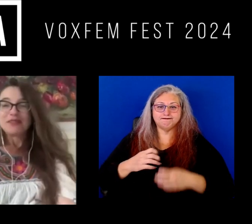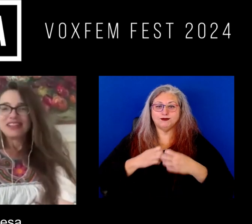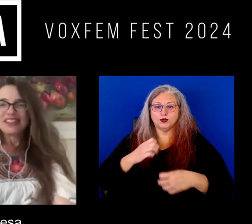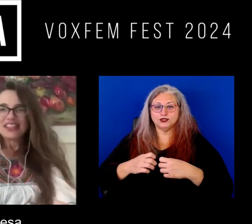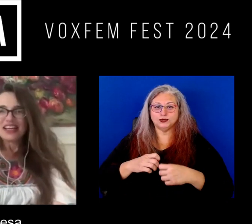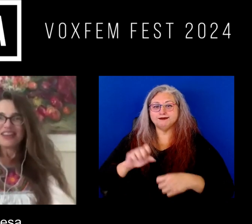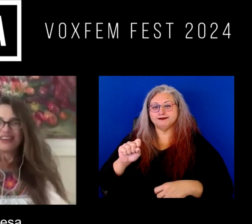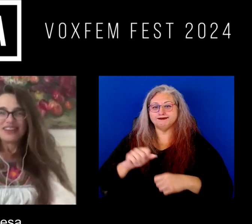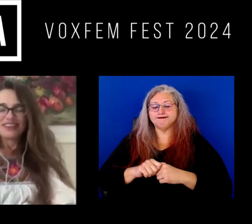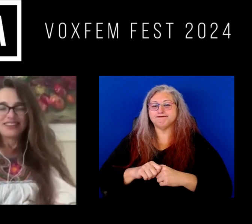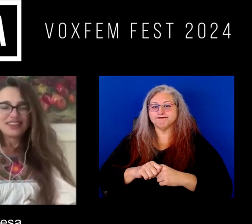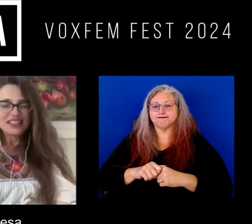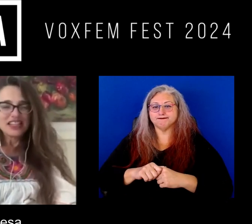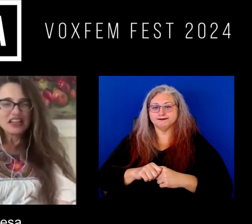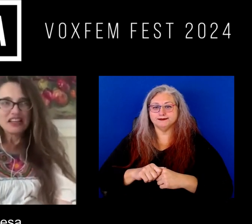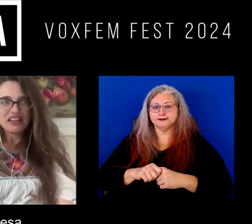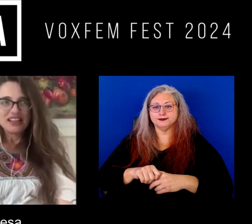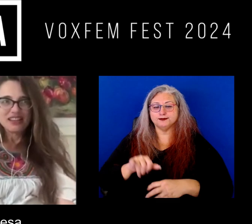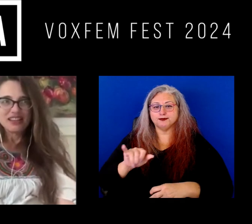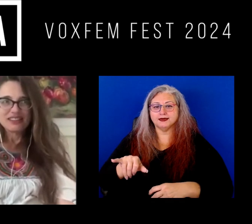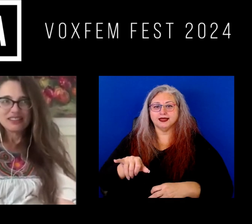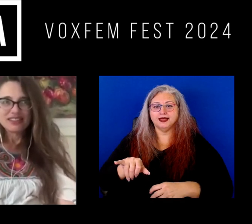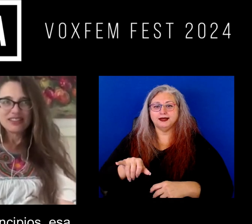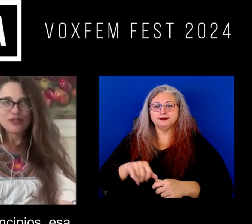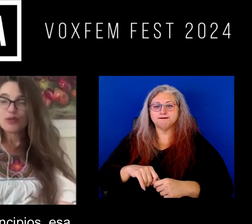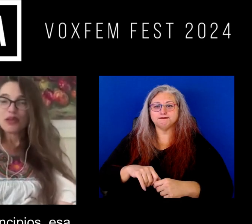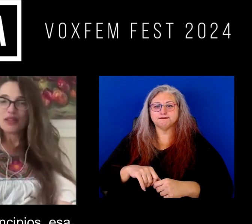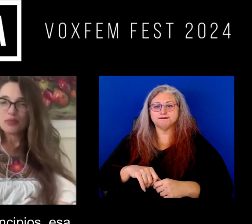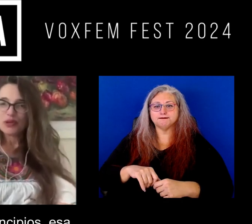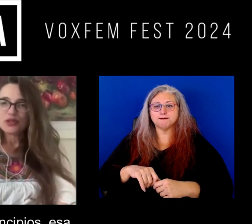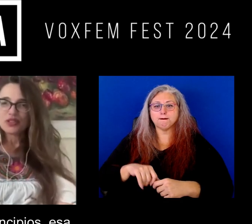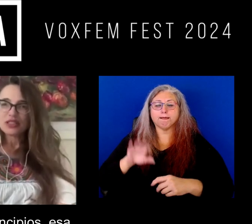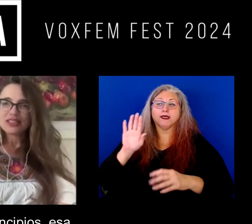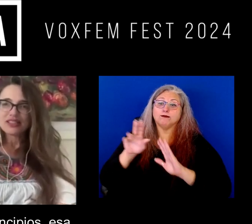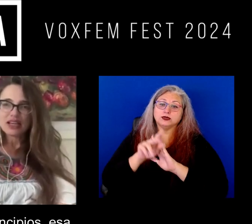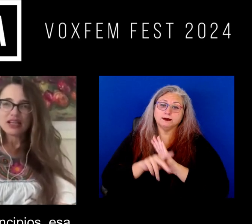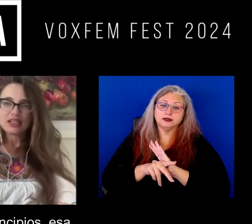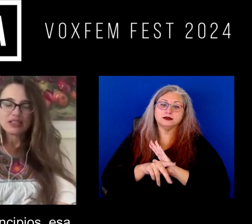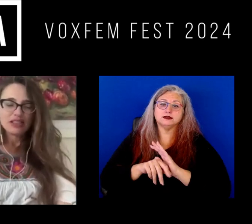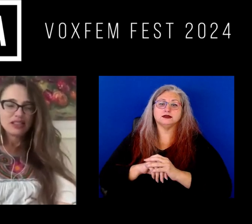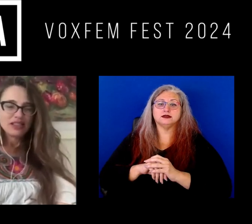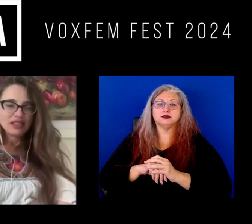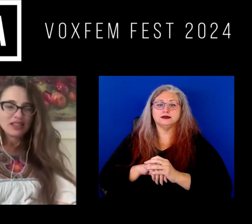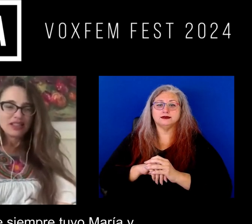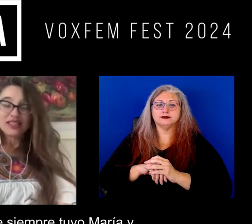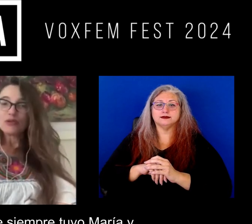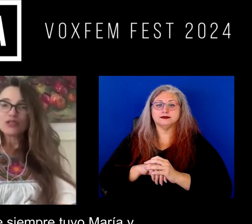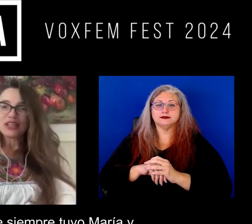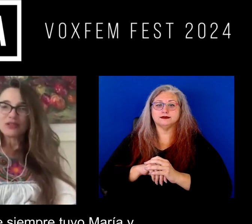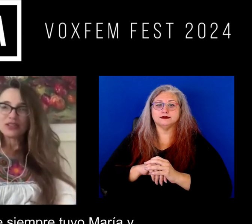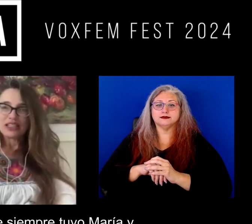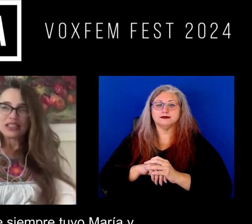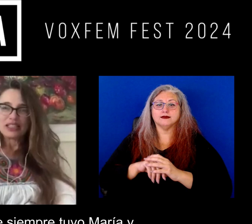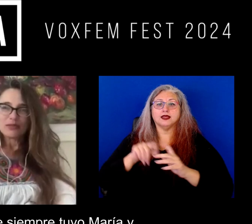madre María esos principios esa esa